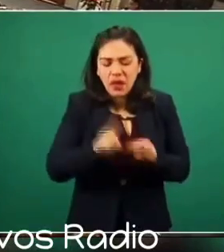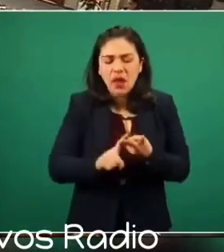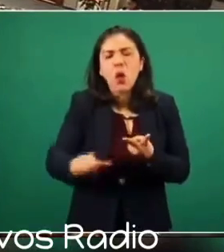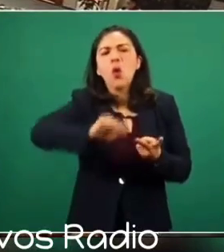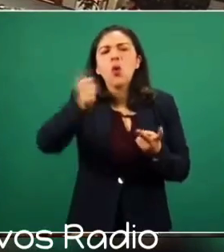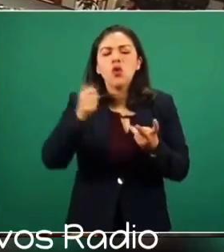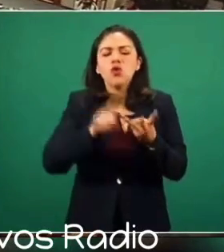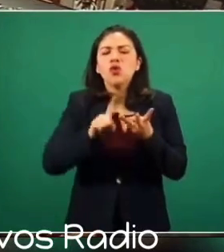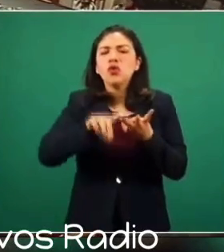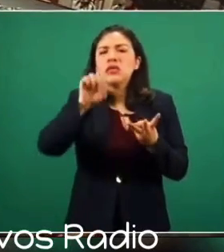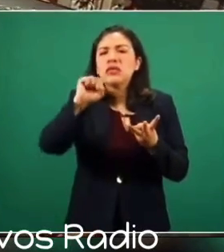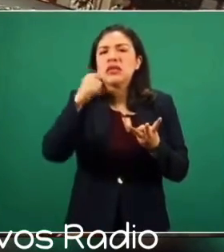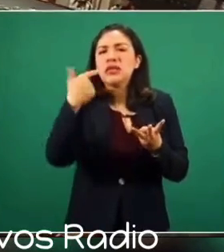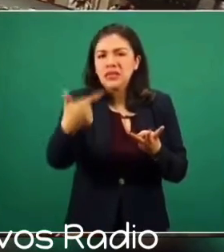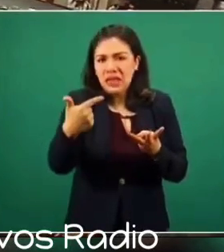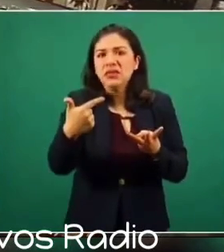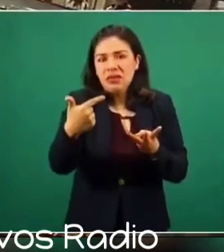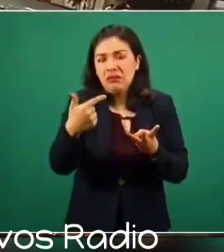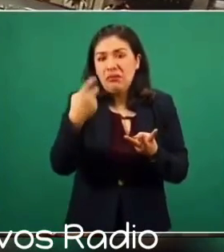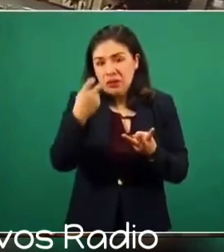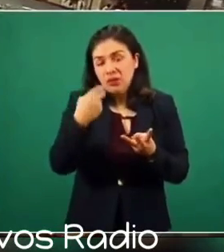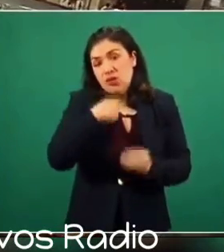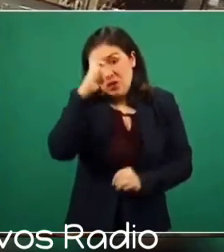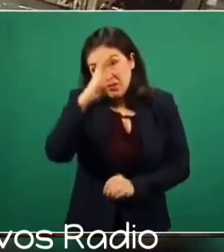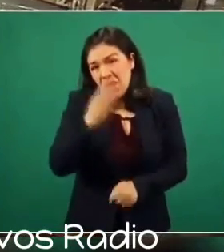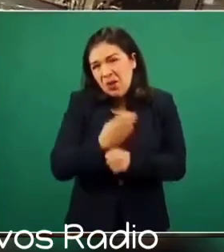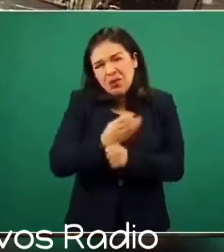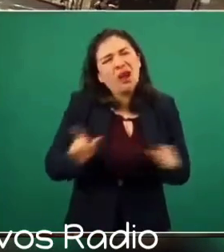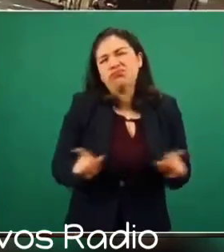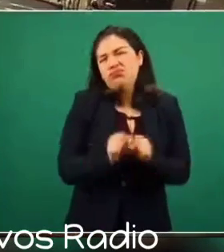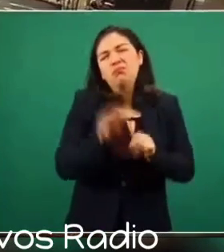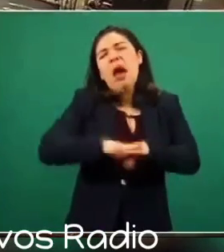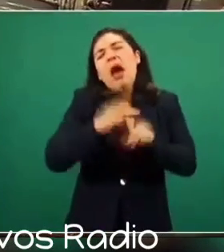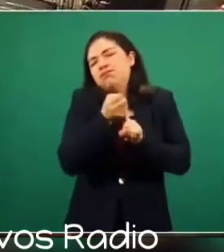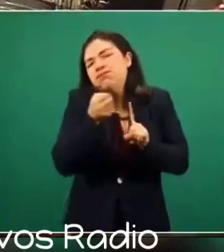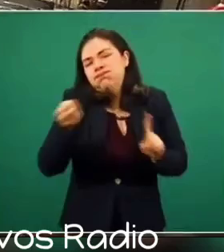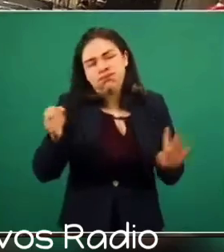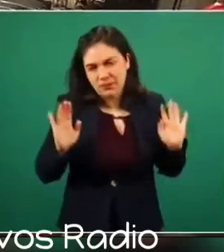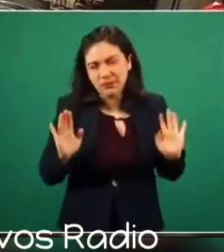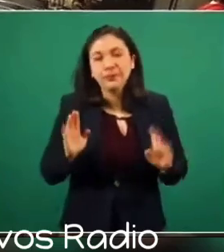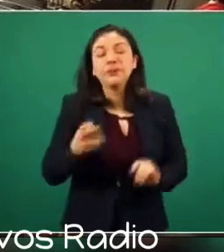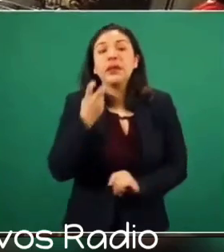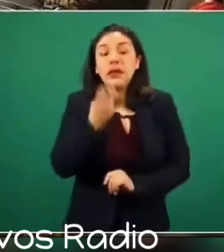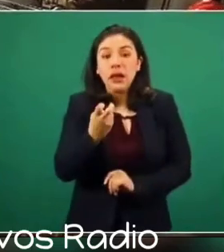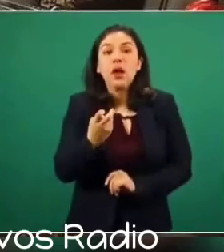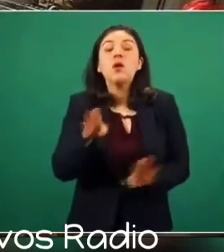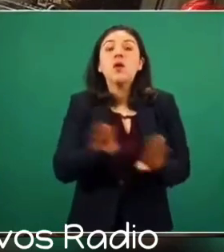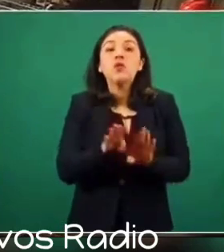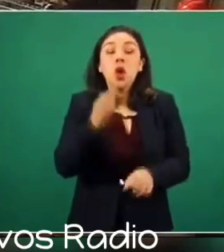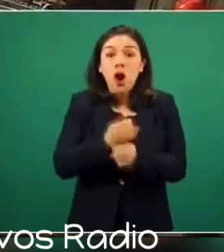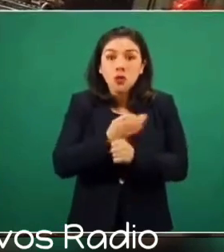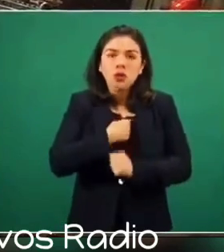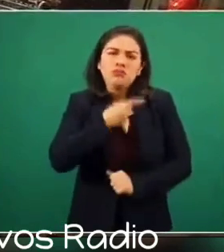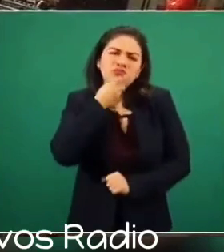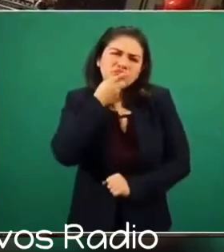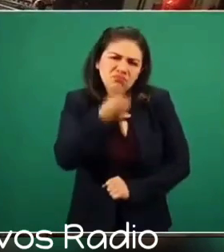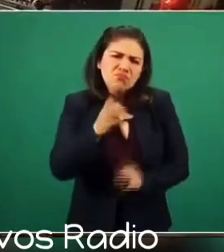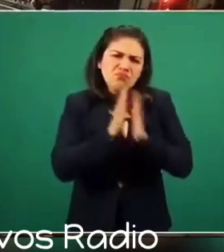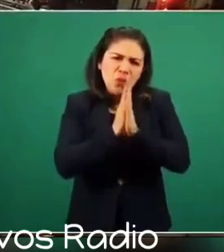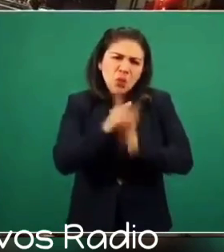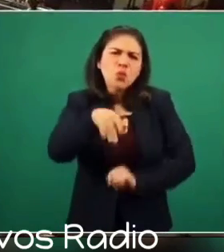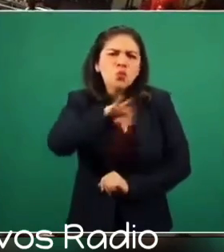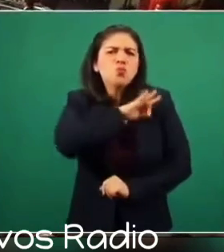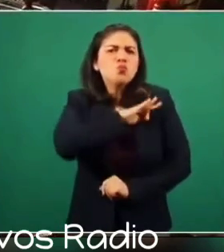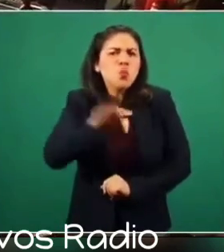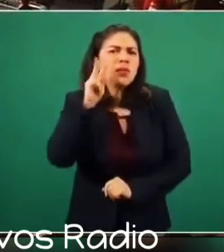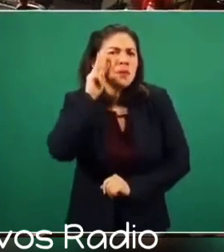también el artículo 67, que por respeto ya no me siento más. En ese sentido, presidente, le pedimos que